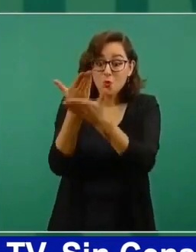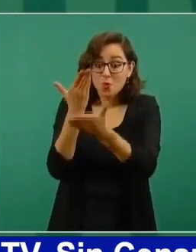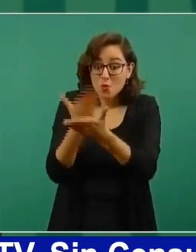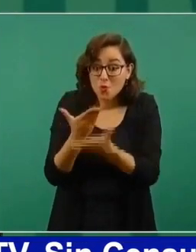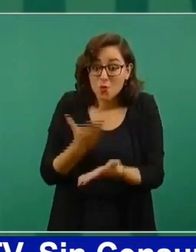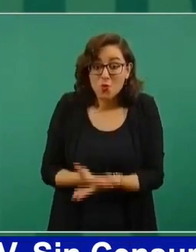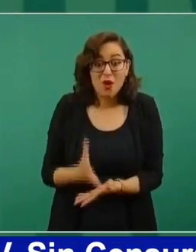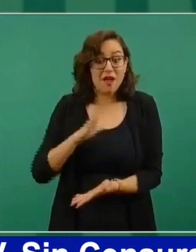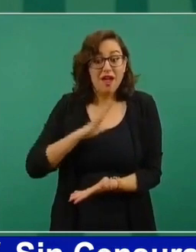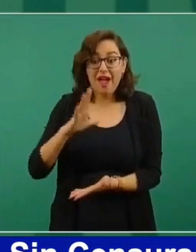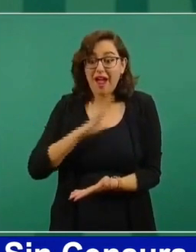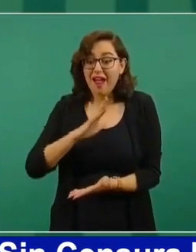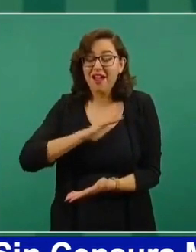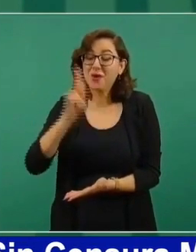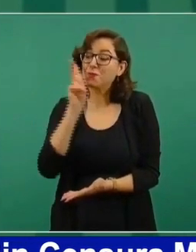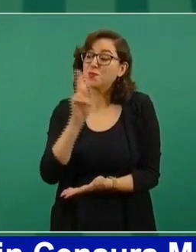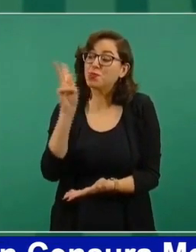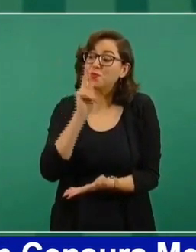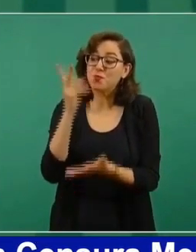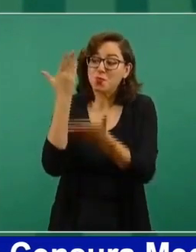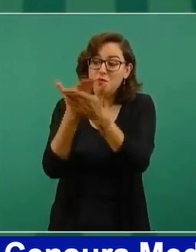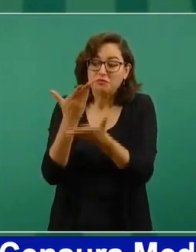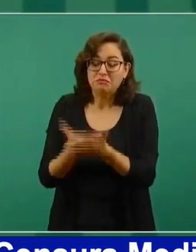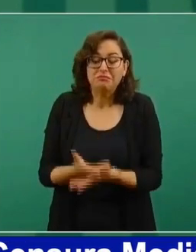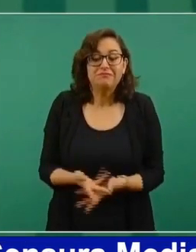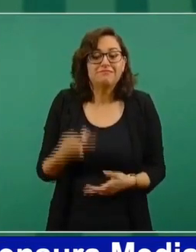delito.